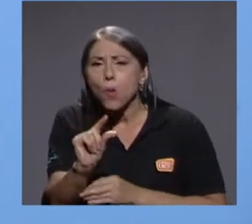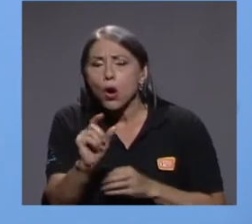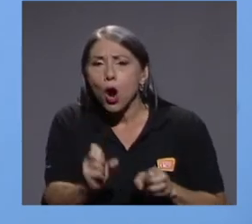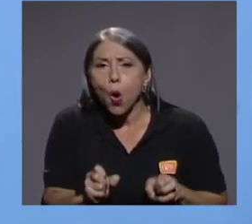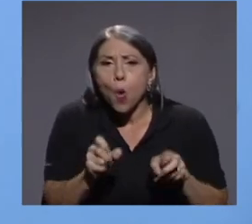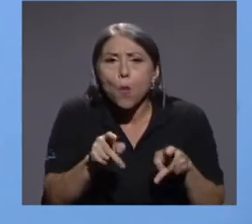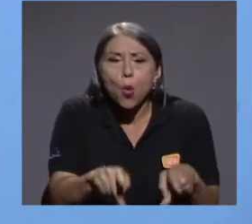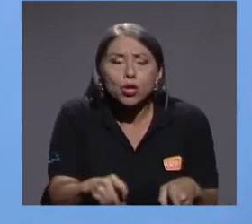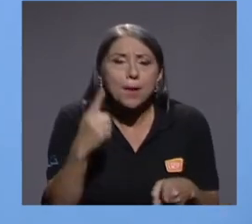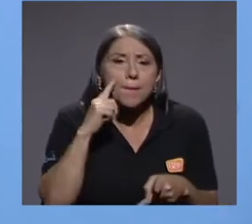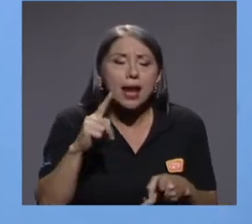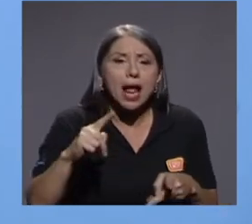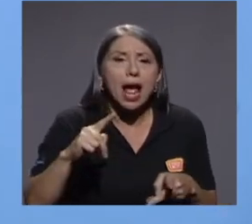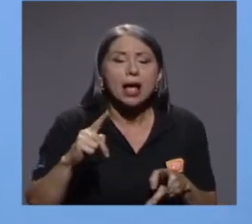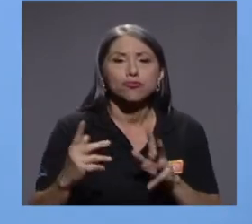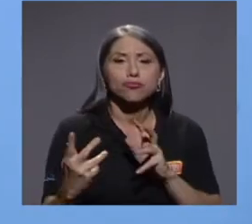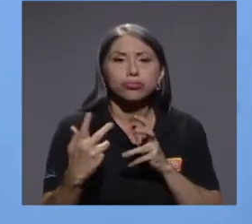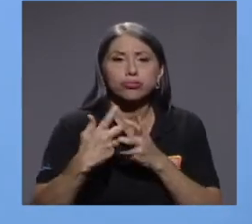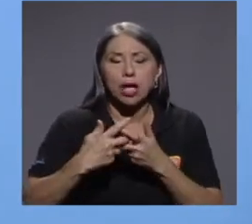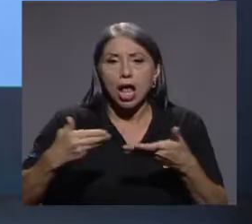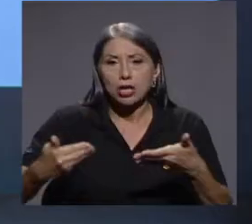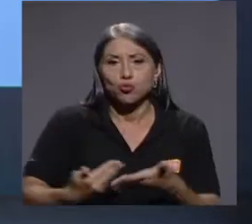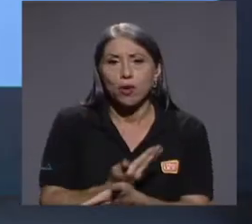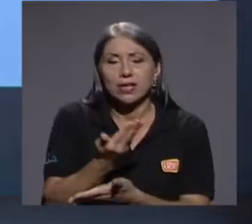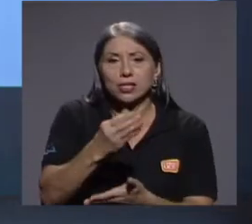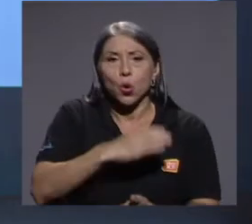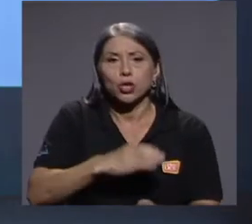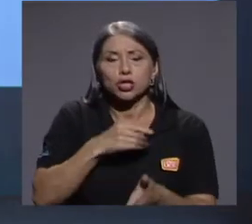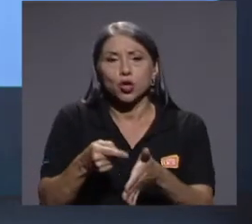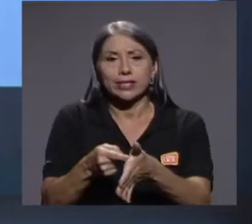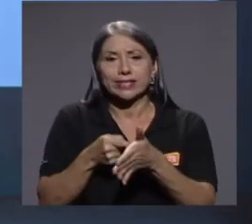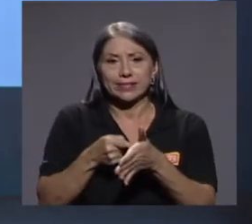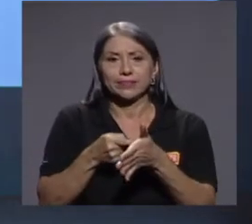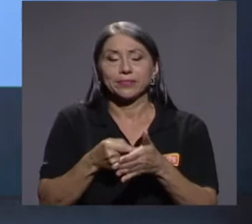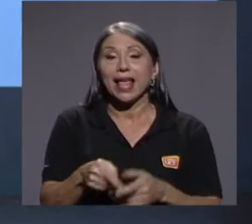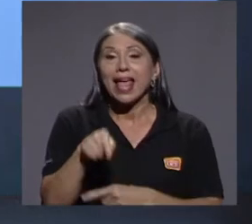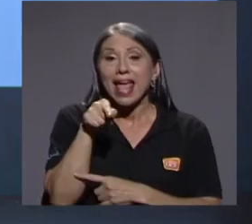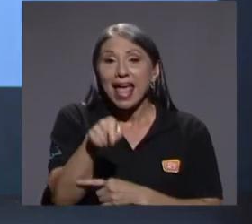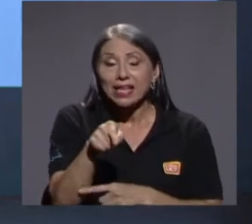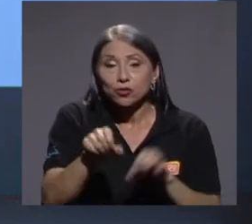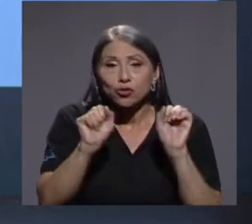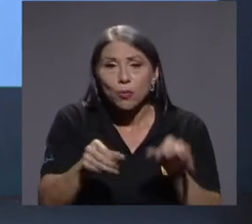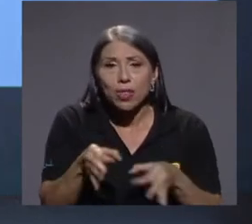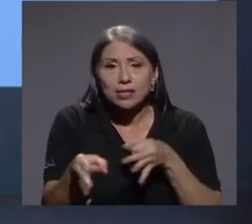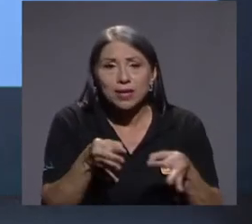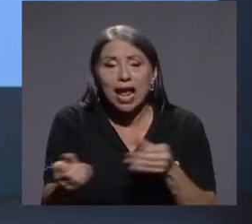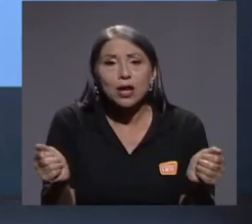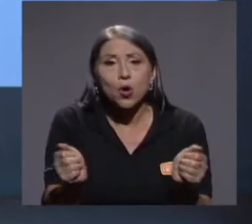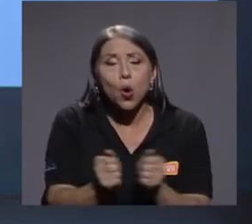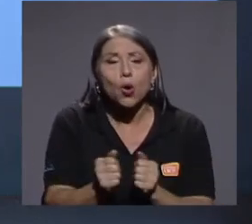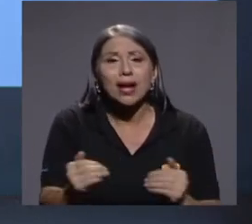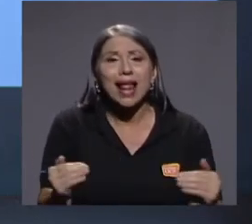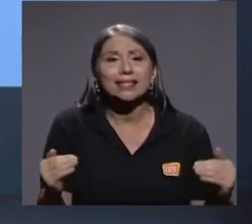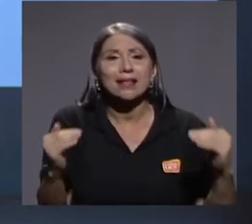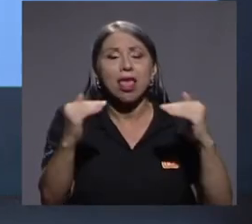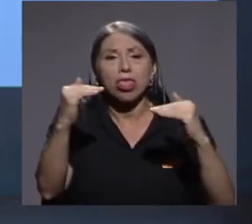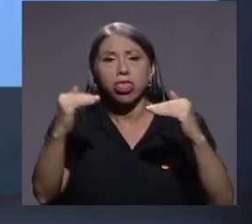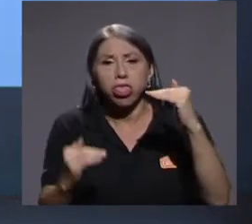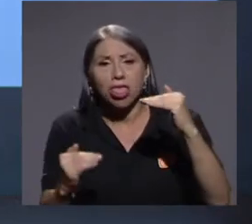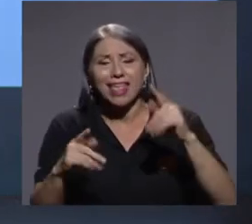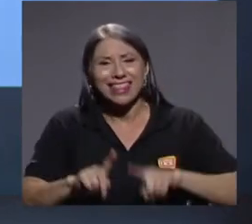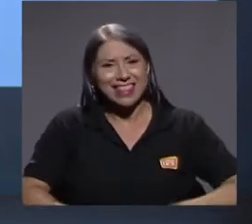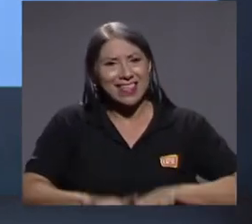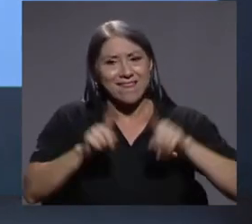adaptarse a las nuevas condiciones que se les exigen. Esto en mucho se puede explicar por las brechas que encontramos en el mercado